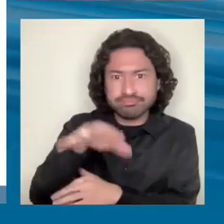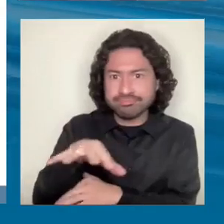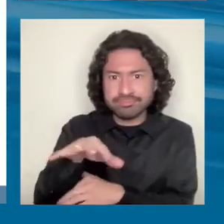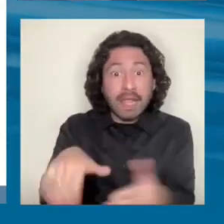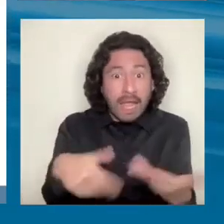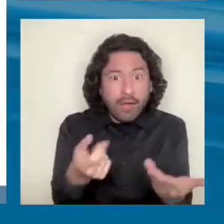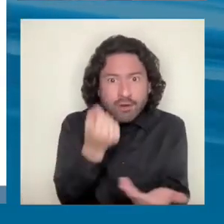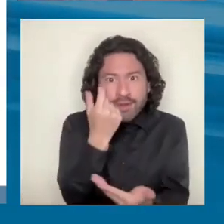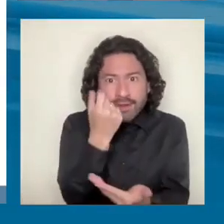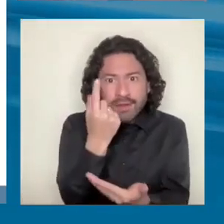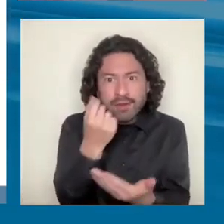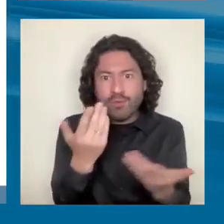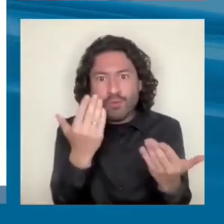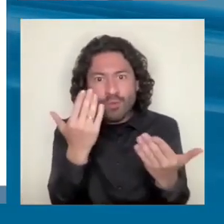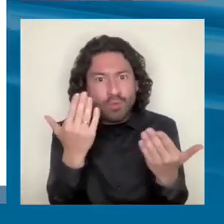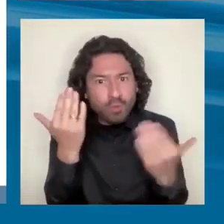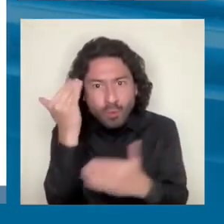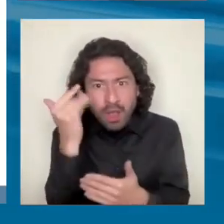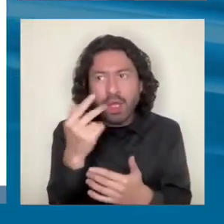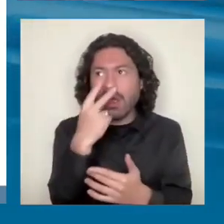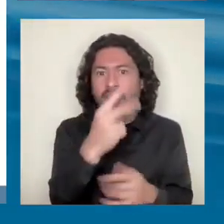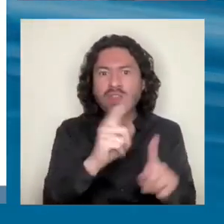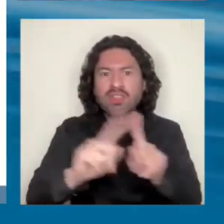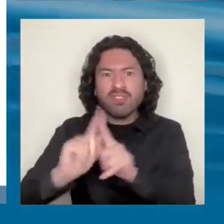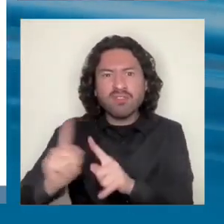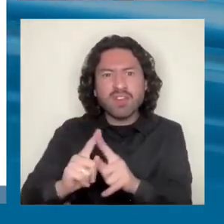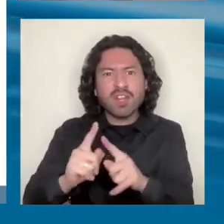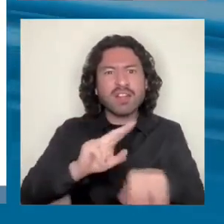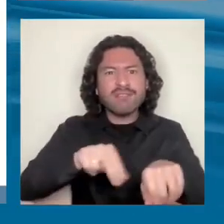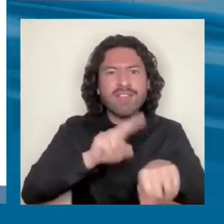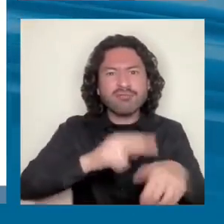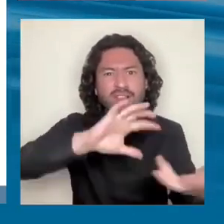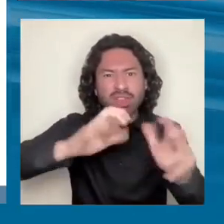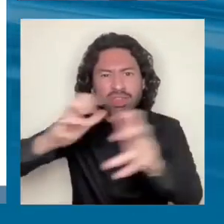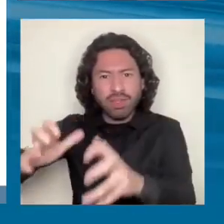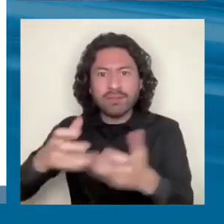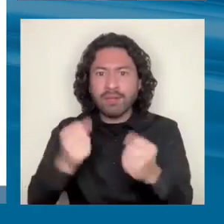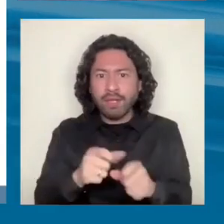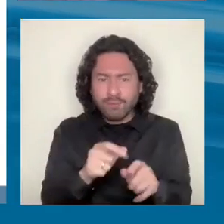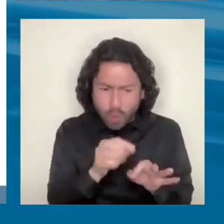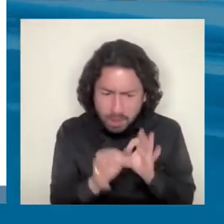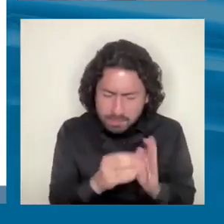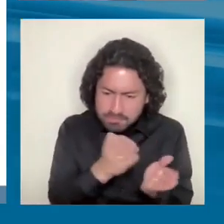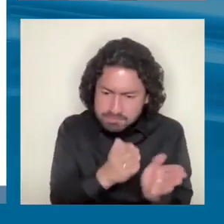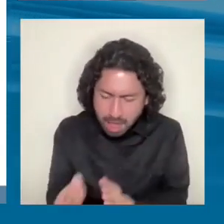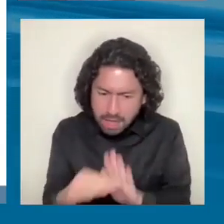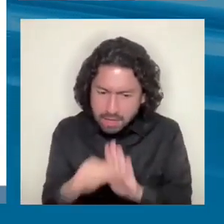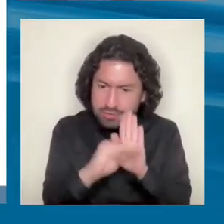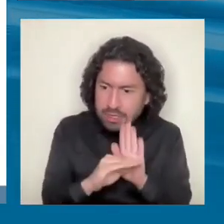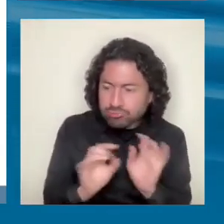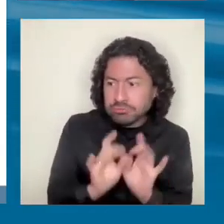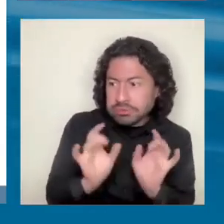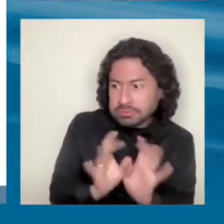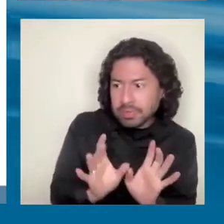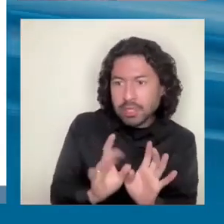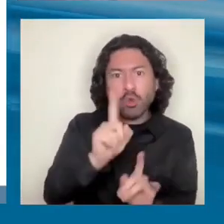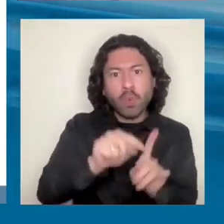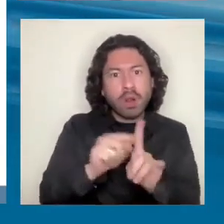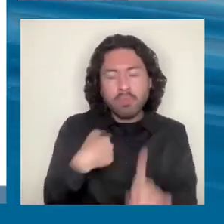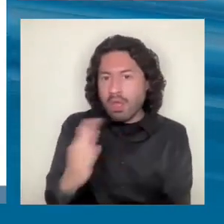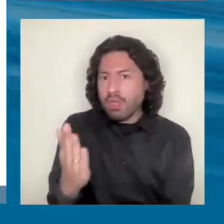frente a los desastres naturales, la capacidad de tener una capacidad de respuesta, un plan contingente, o sea, que no esperar a que ya